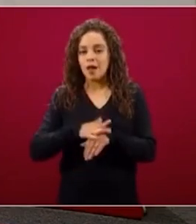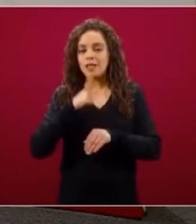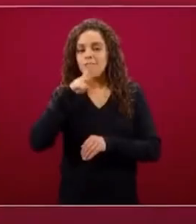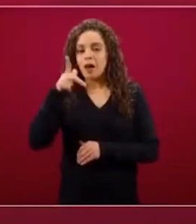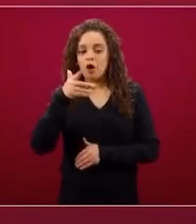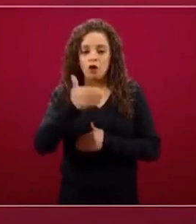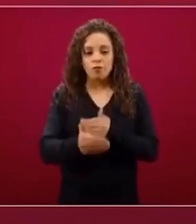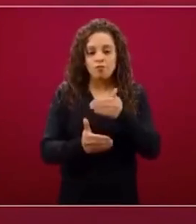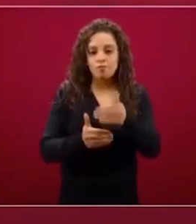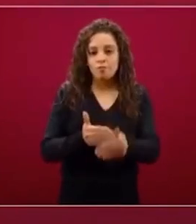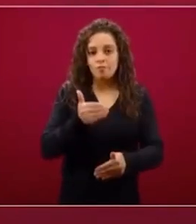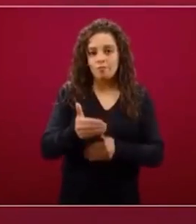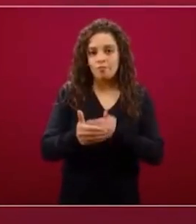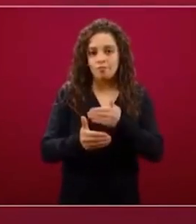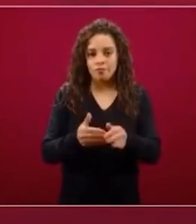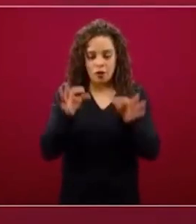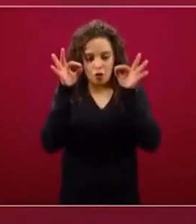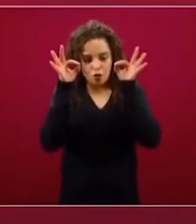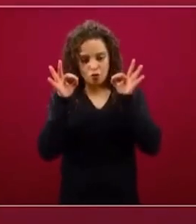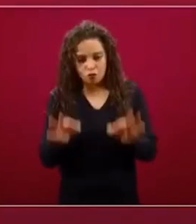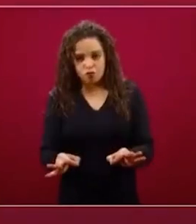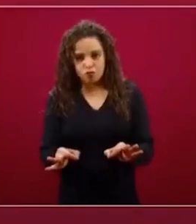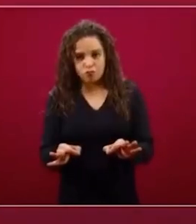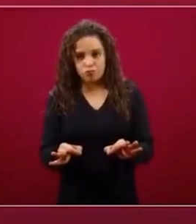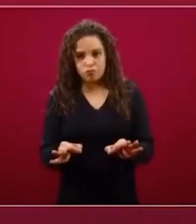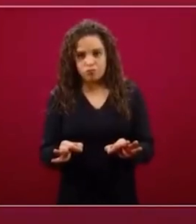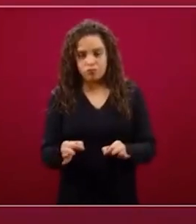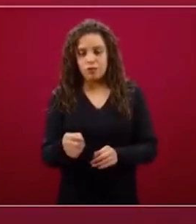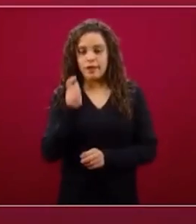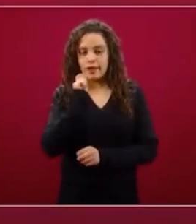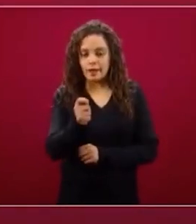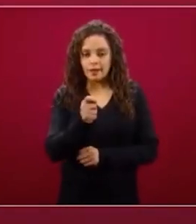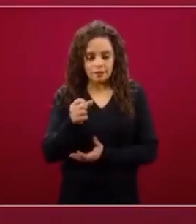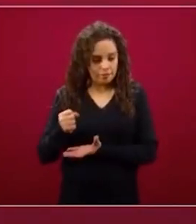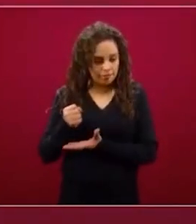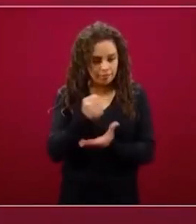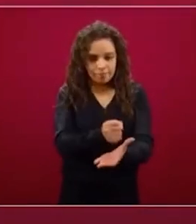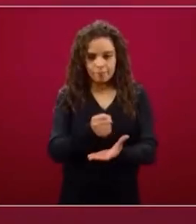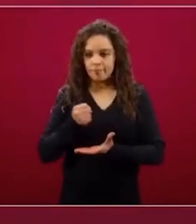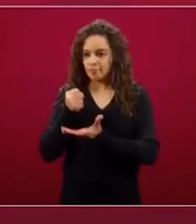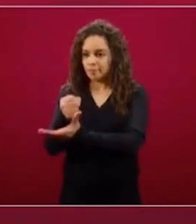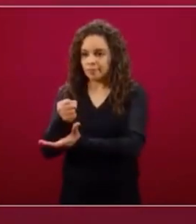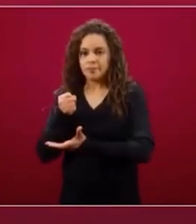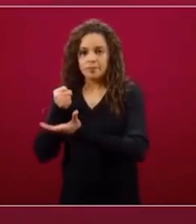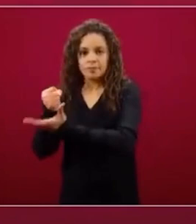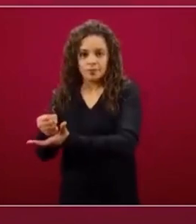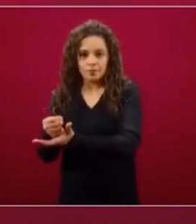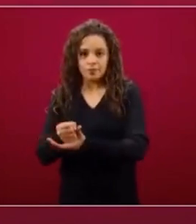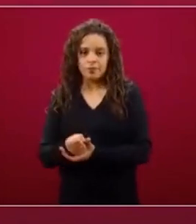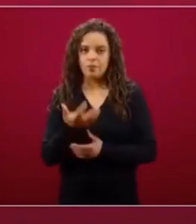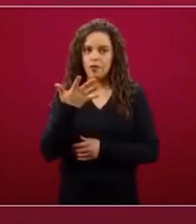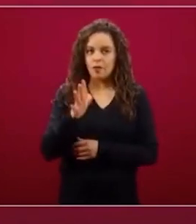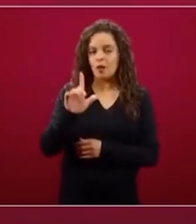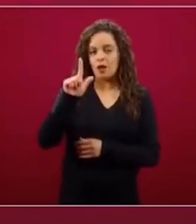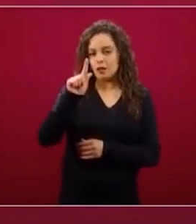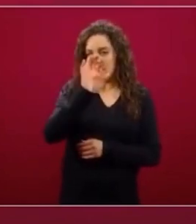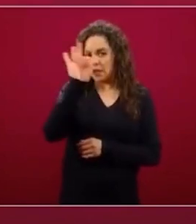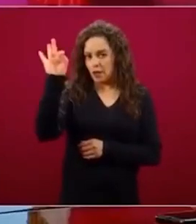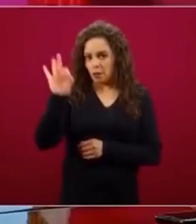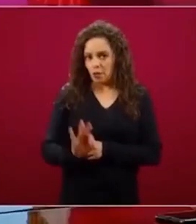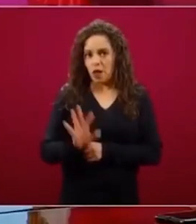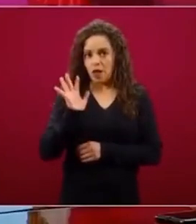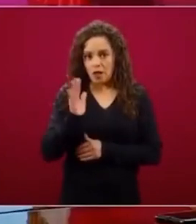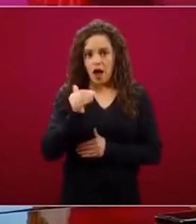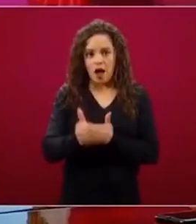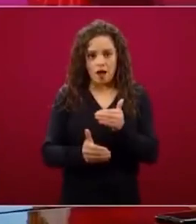la eficiencia para la entrega de los apoyos. Propiamente estamos en un 70 por ciento de